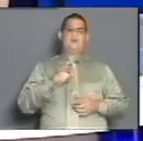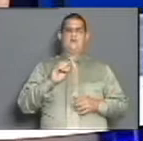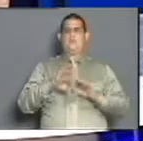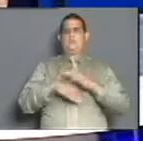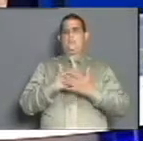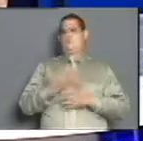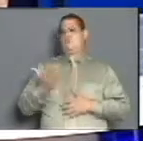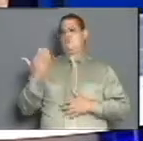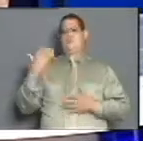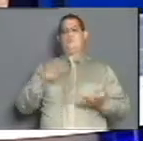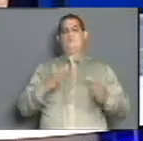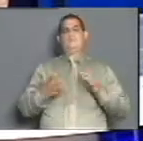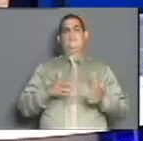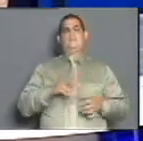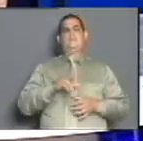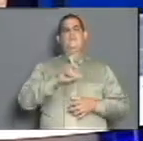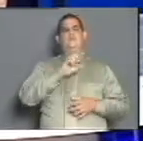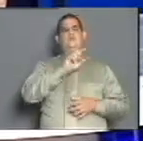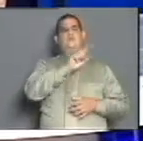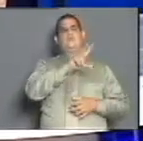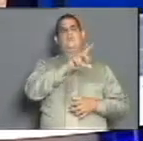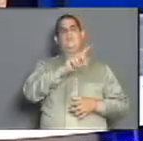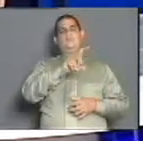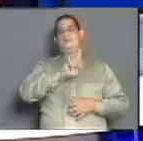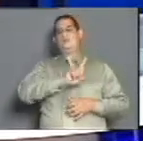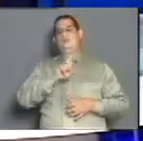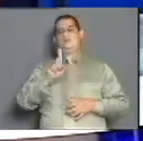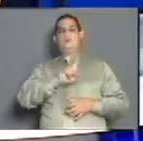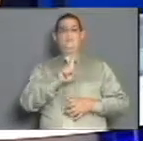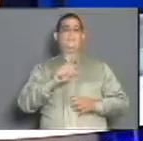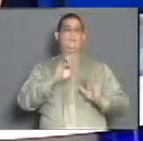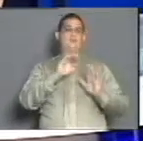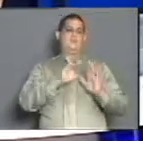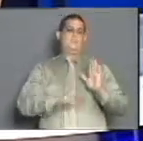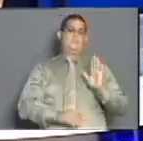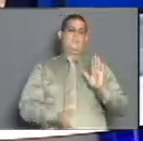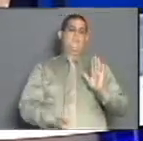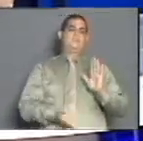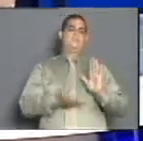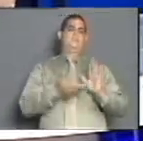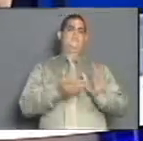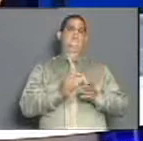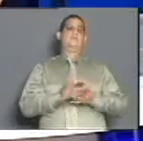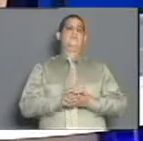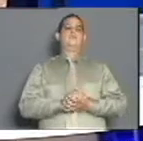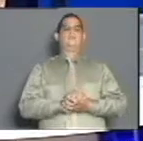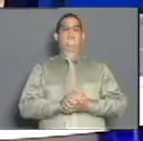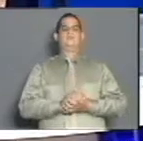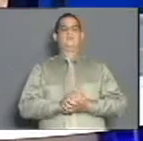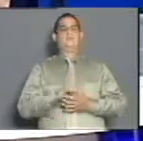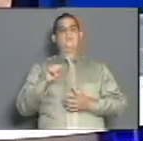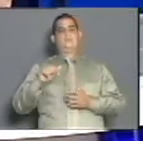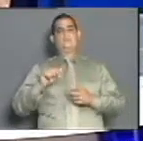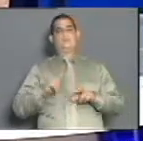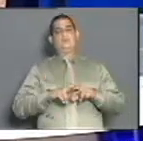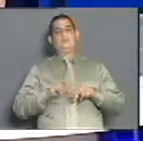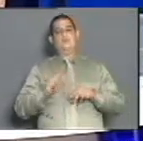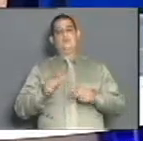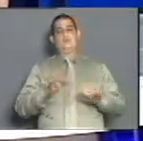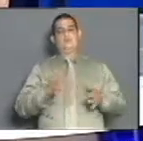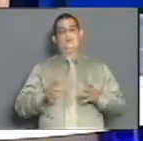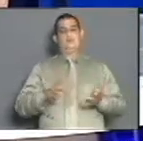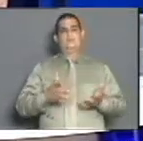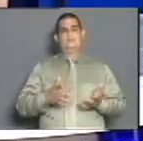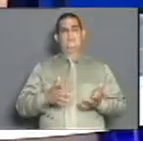días, Olguín está entre la posición 12, 11, 12. Es decir, de abajo para arriba está... Y Olguín no debía estar tan bien. Olguín